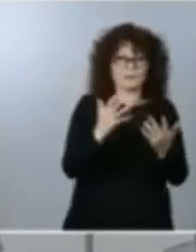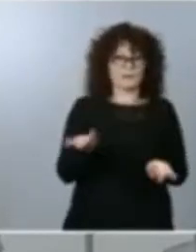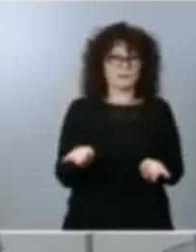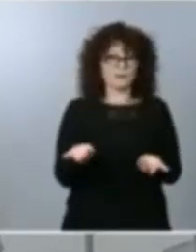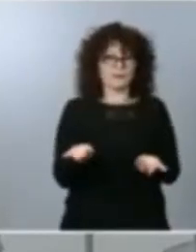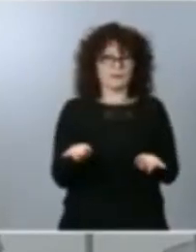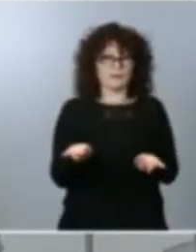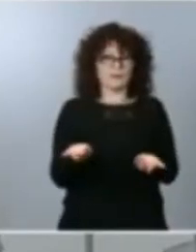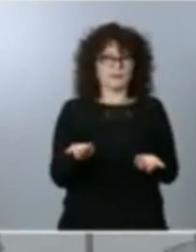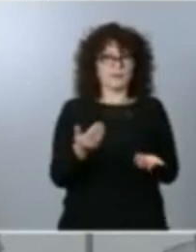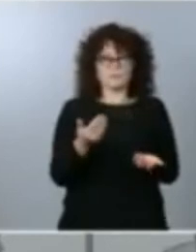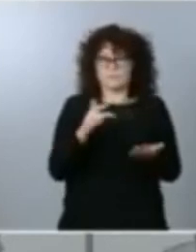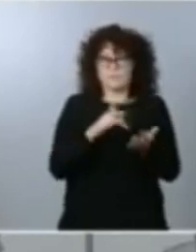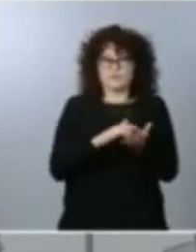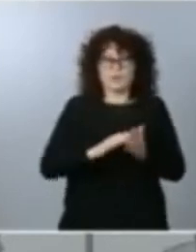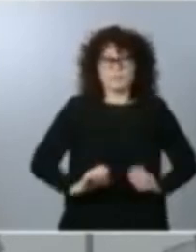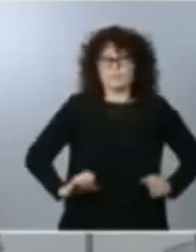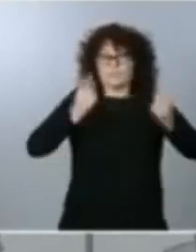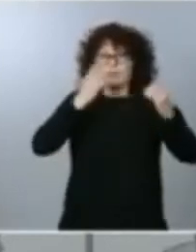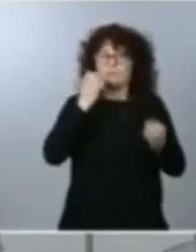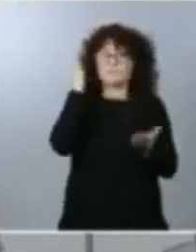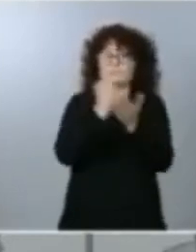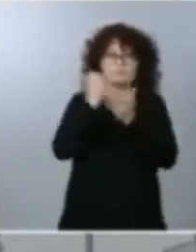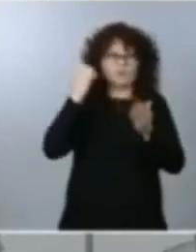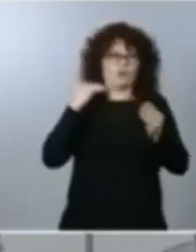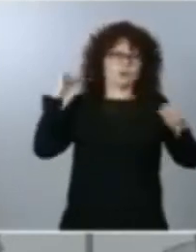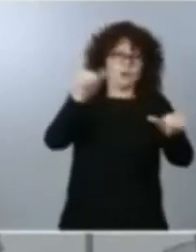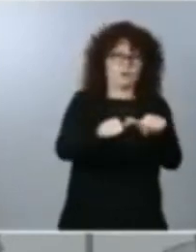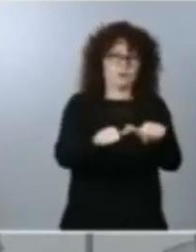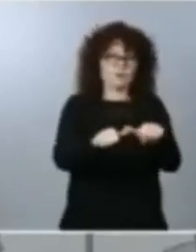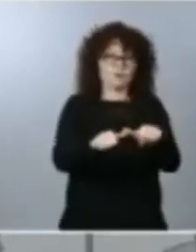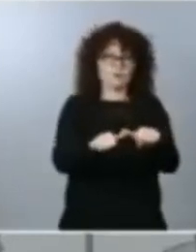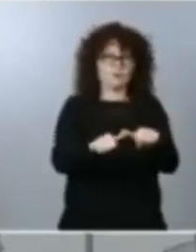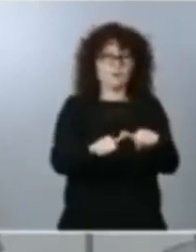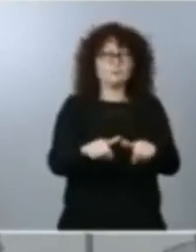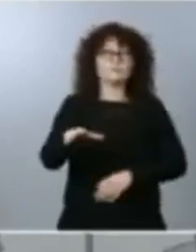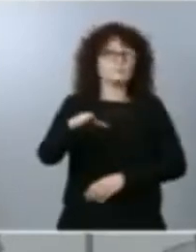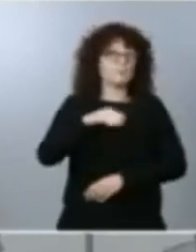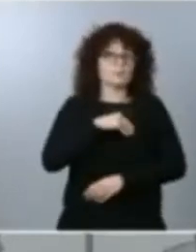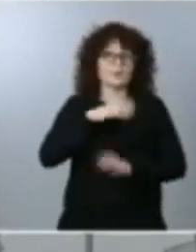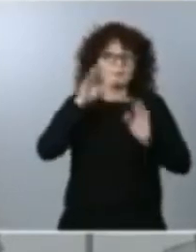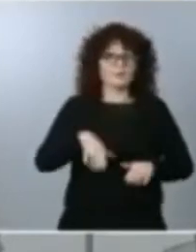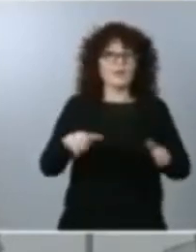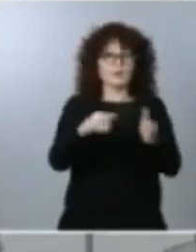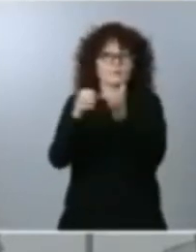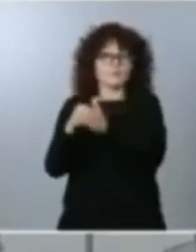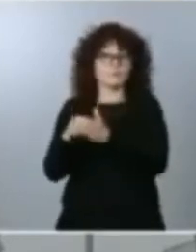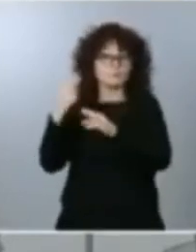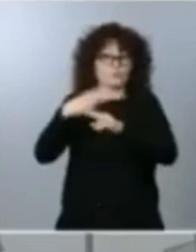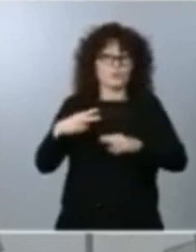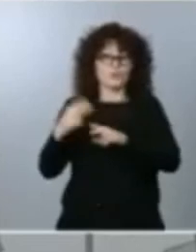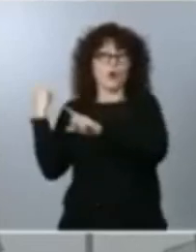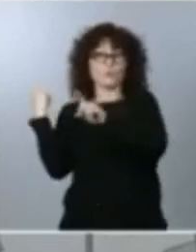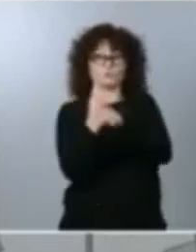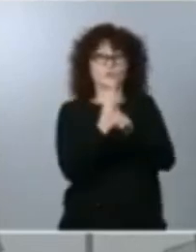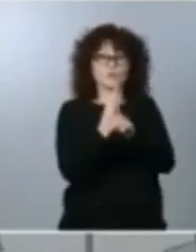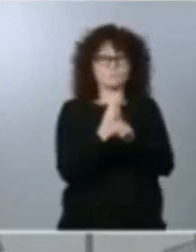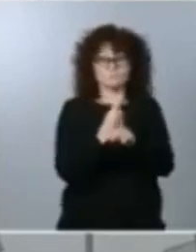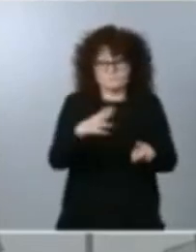2018 si la pena es que no lo vean aquellos partidos que se opusieron pero en todo caso esos partidos que se opusieron